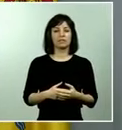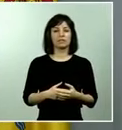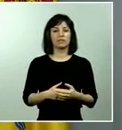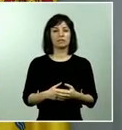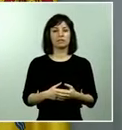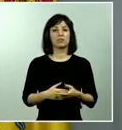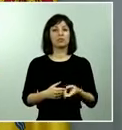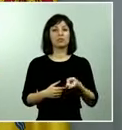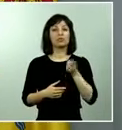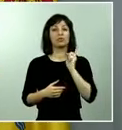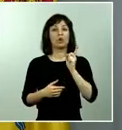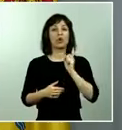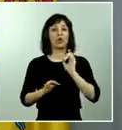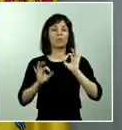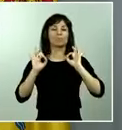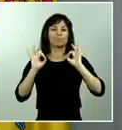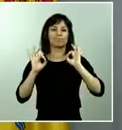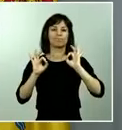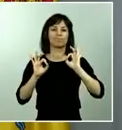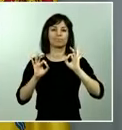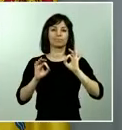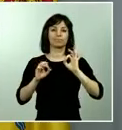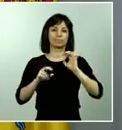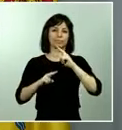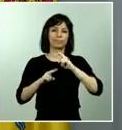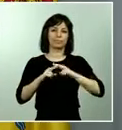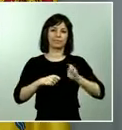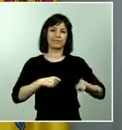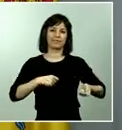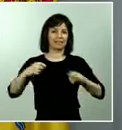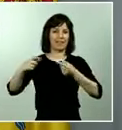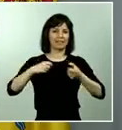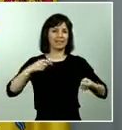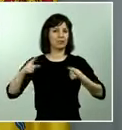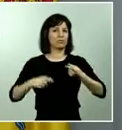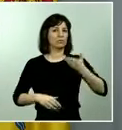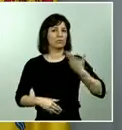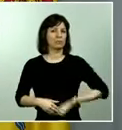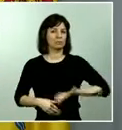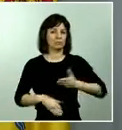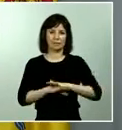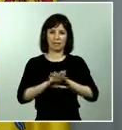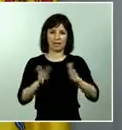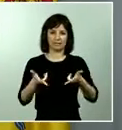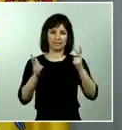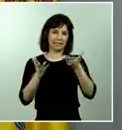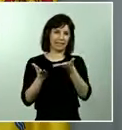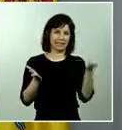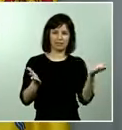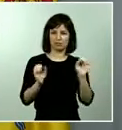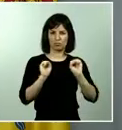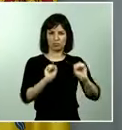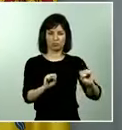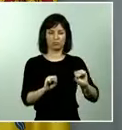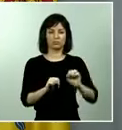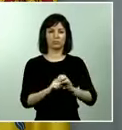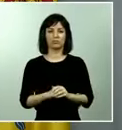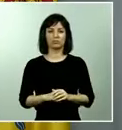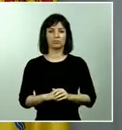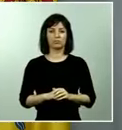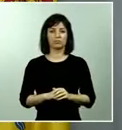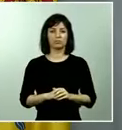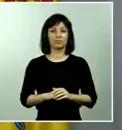considera traslados, desplazamientos esenciales, conforme también que esto es importante en lo que es las fronteras